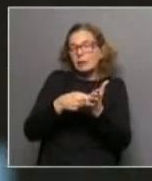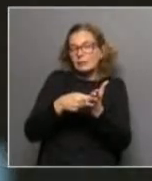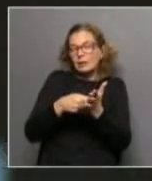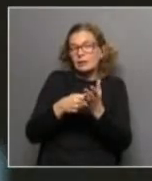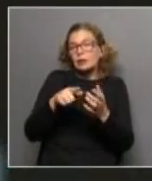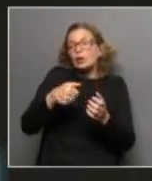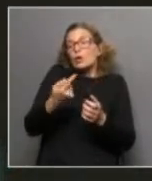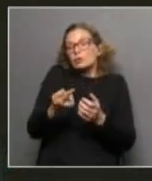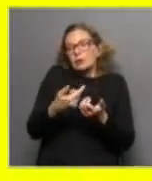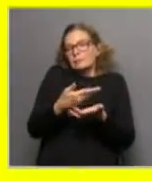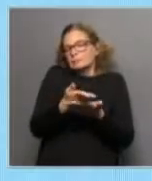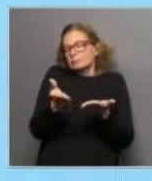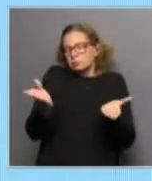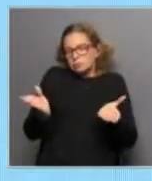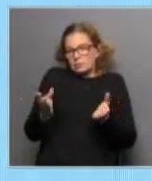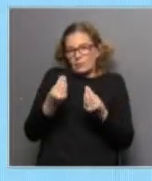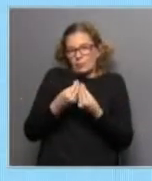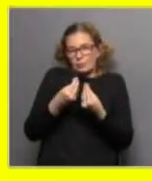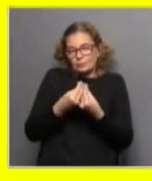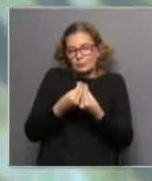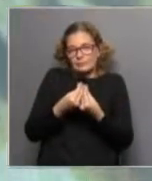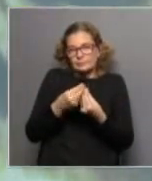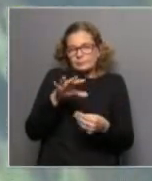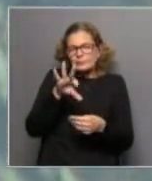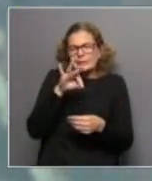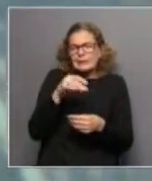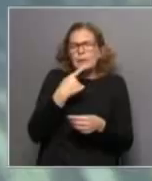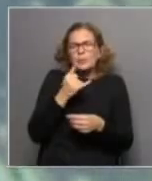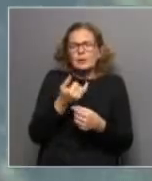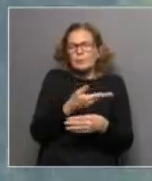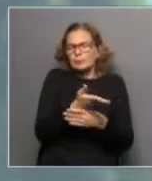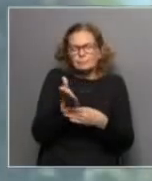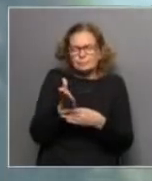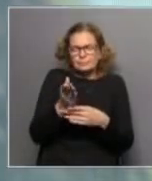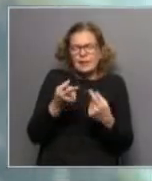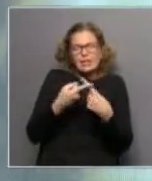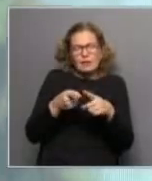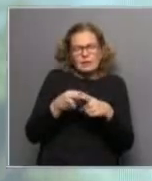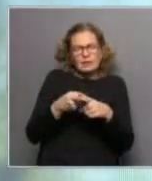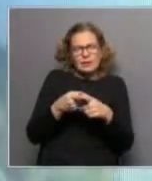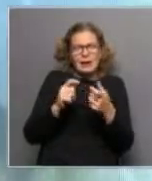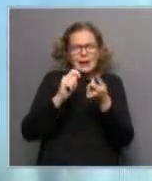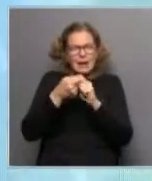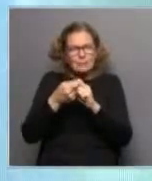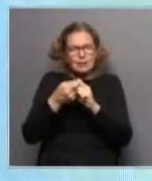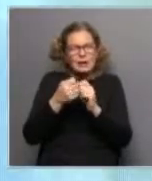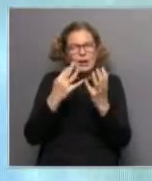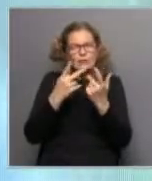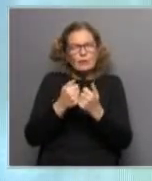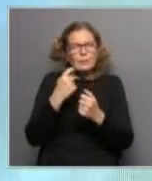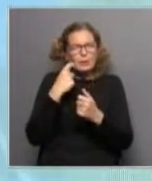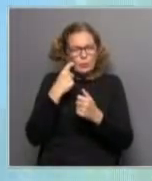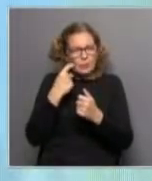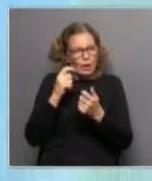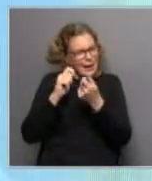cantidad de variables. En el caso de que nosotros eligiéramos ir por la multidimensional, ¿se alteraría sensiblemente las cifras, por